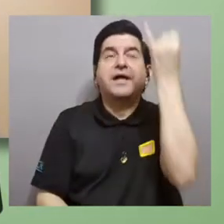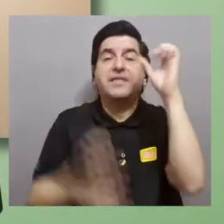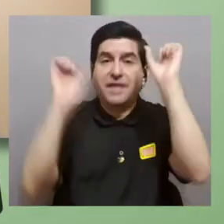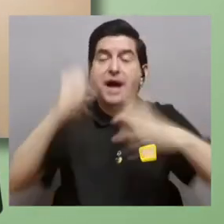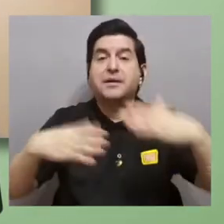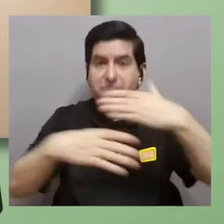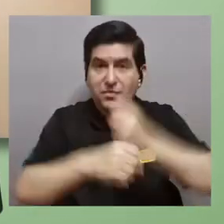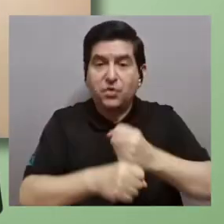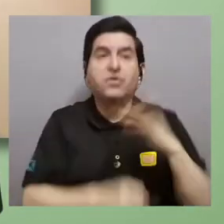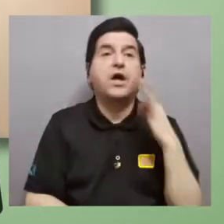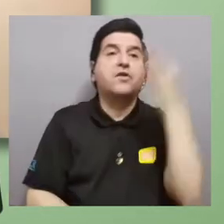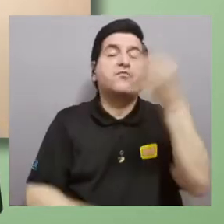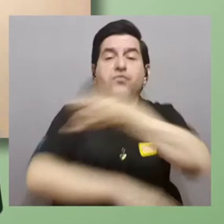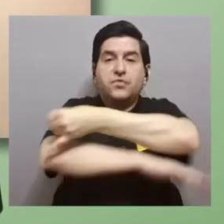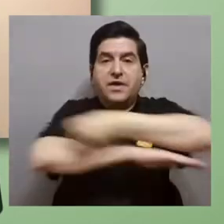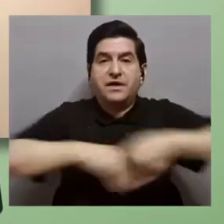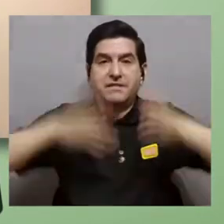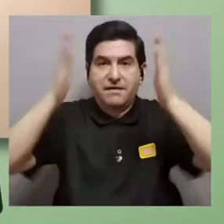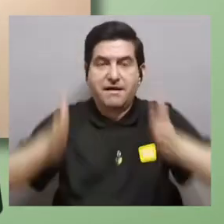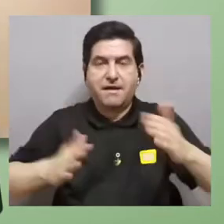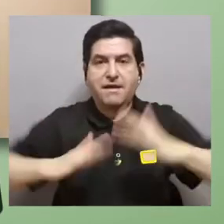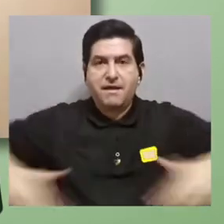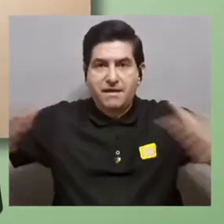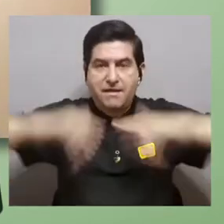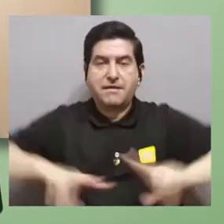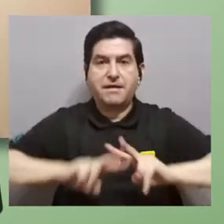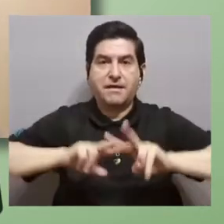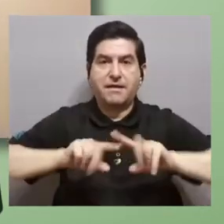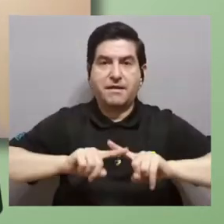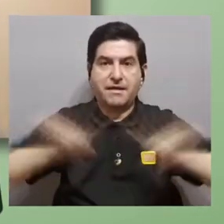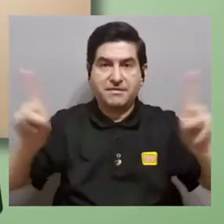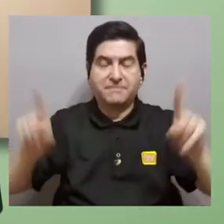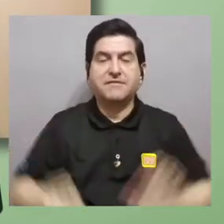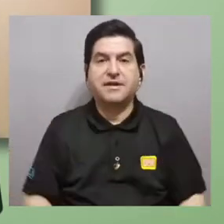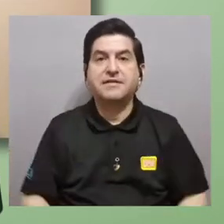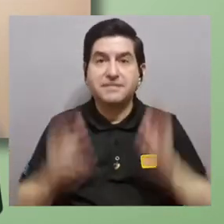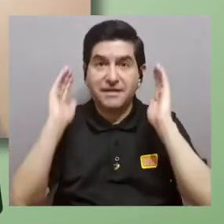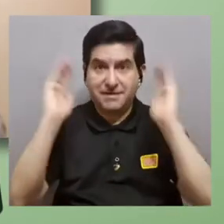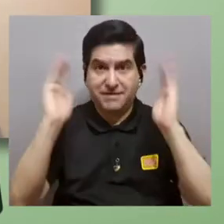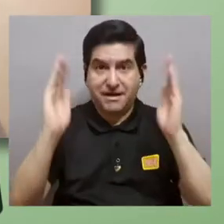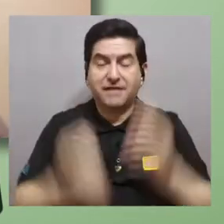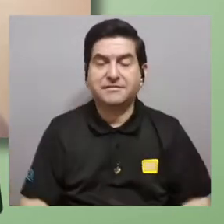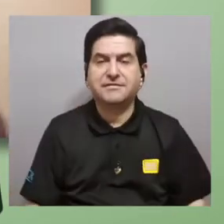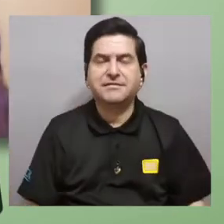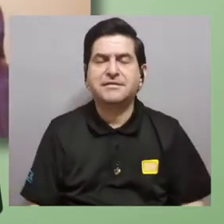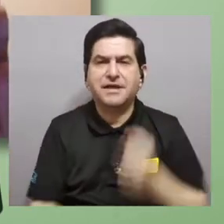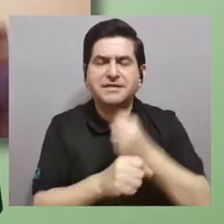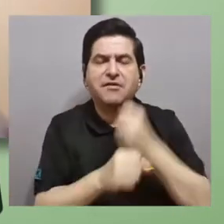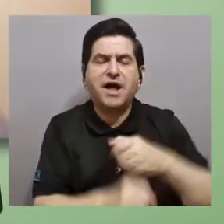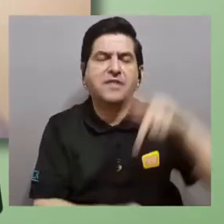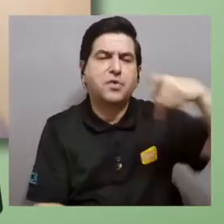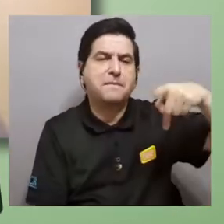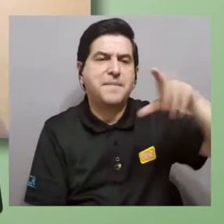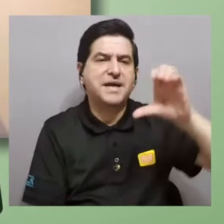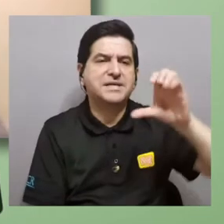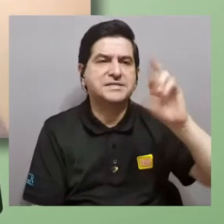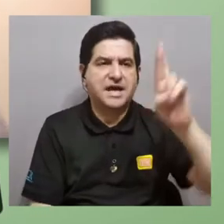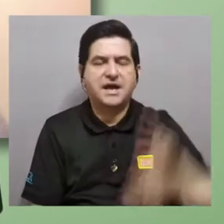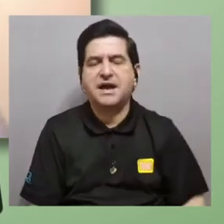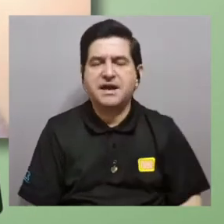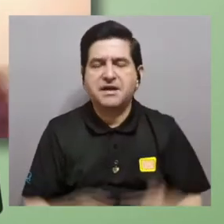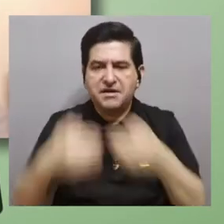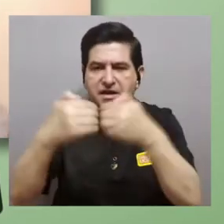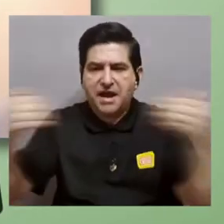actualmente de lo que ella puede hacer como futura ingeniera ambiental pues es verdaderamente grande, trabajando con PCR,